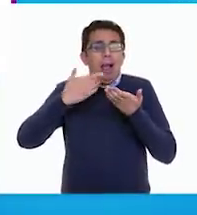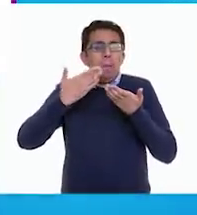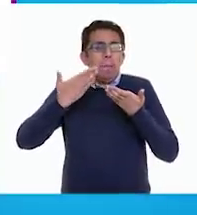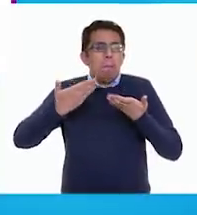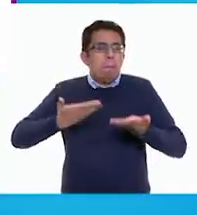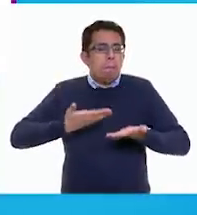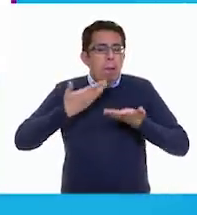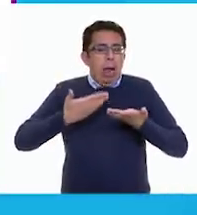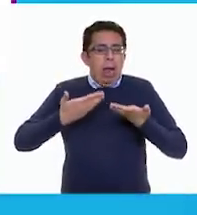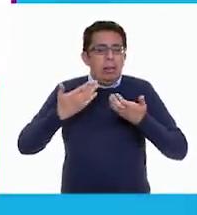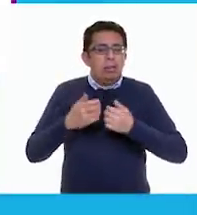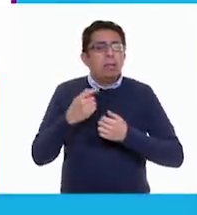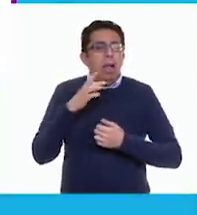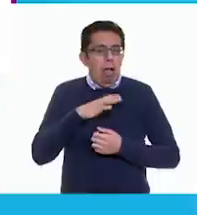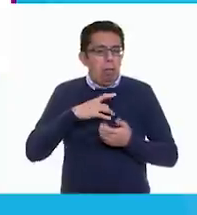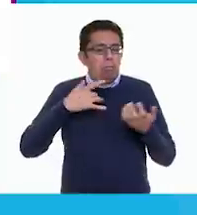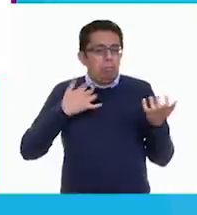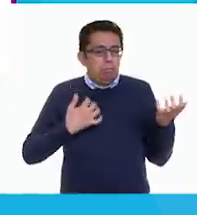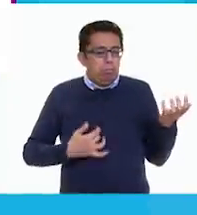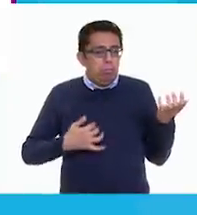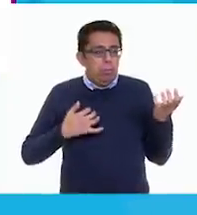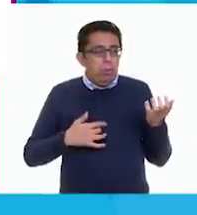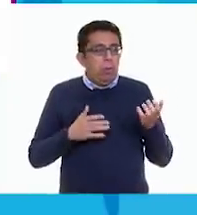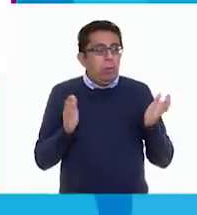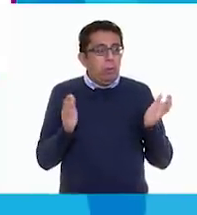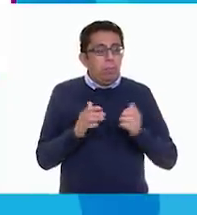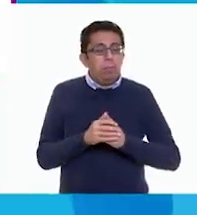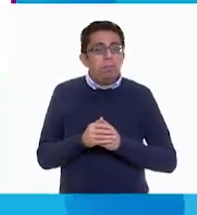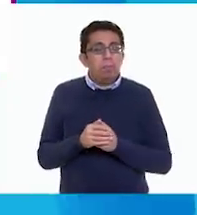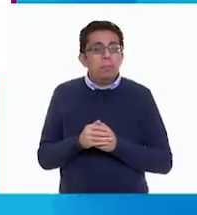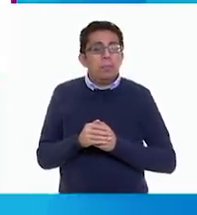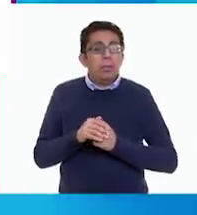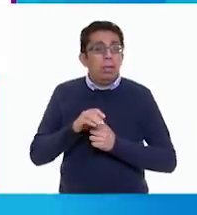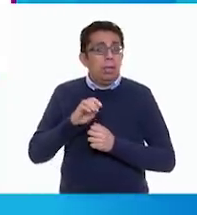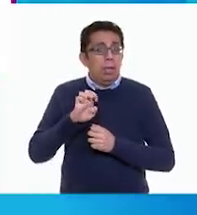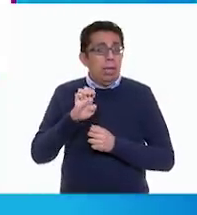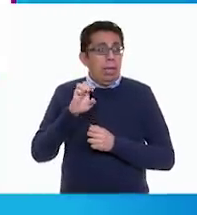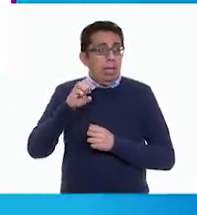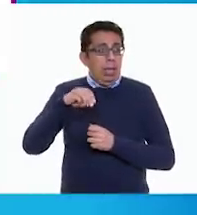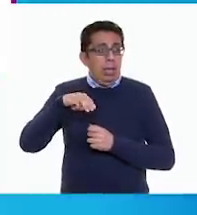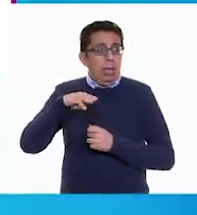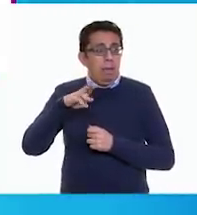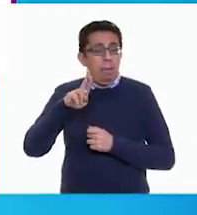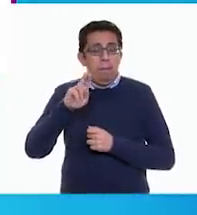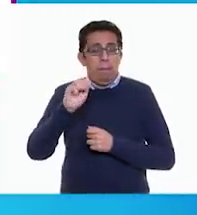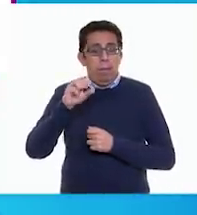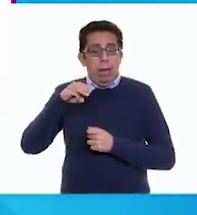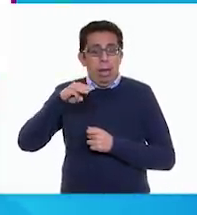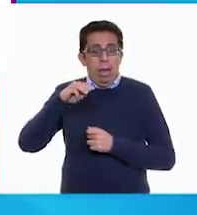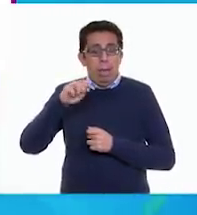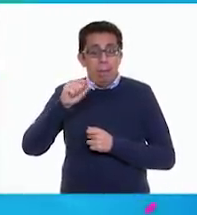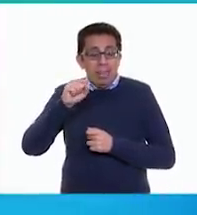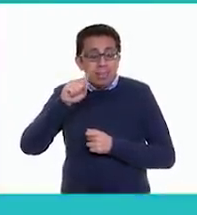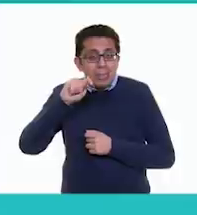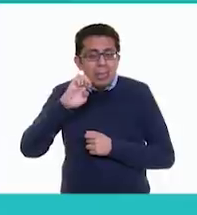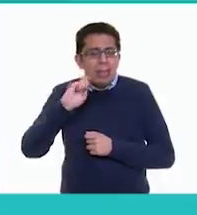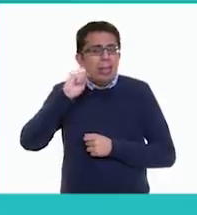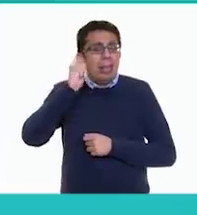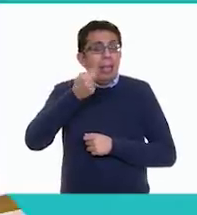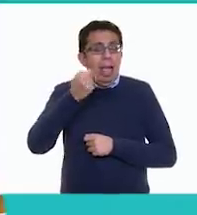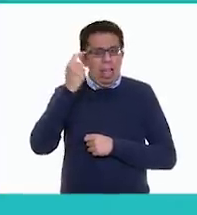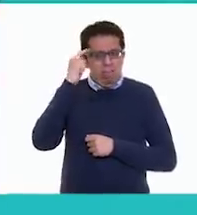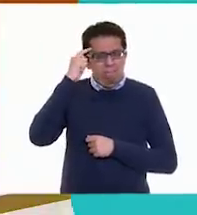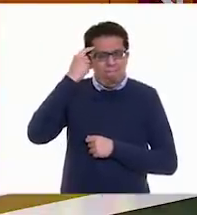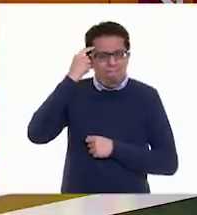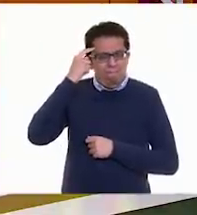fiesta que se está organizando y ellas iban a A la que van a ir. Embramaste. Enojaste. Enojaste. Ahora,